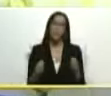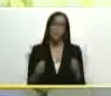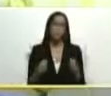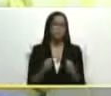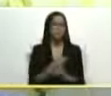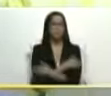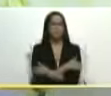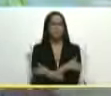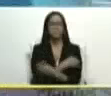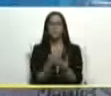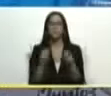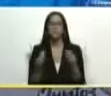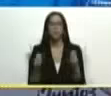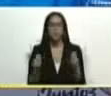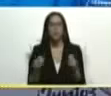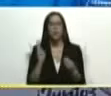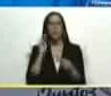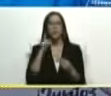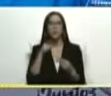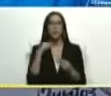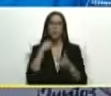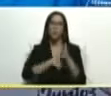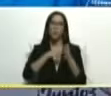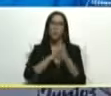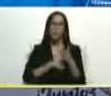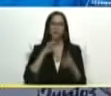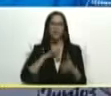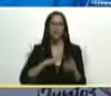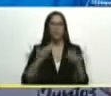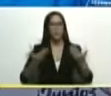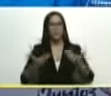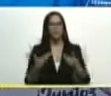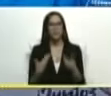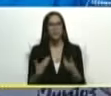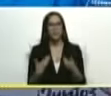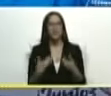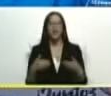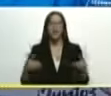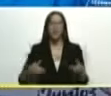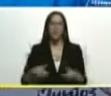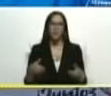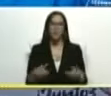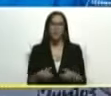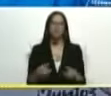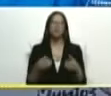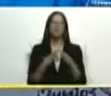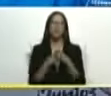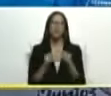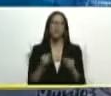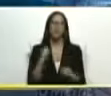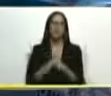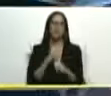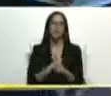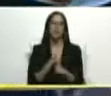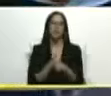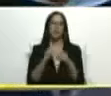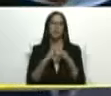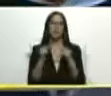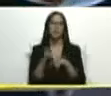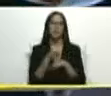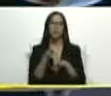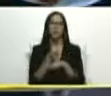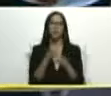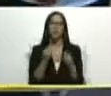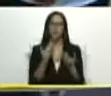bastante usted es un gran luchador estamos recibiendo el esfuerzo de todo su trabajo de todo su gobierno